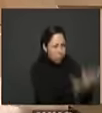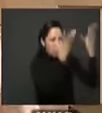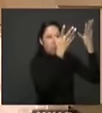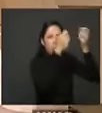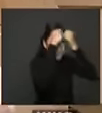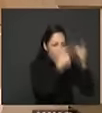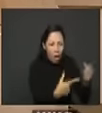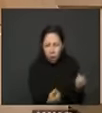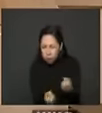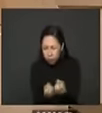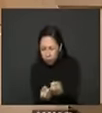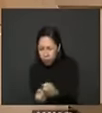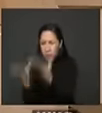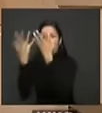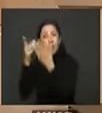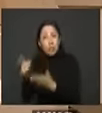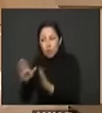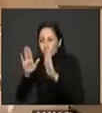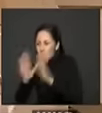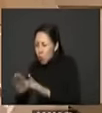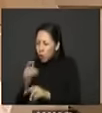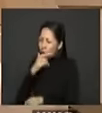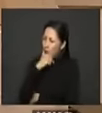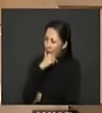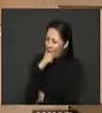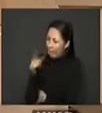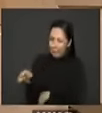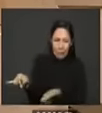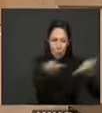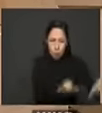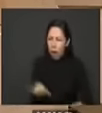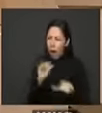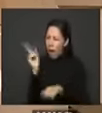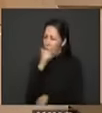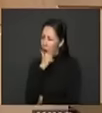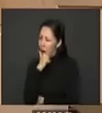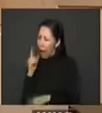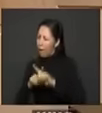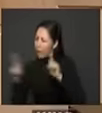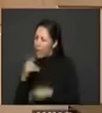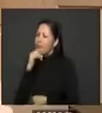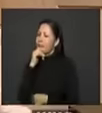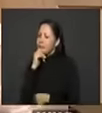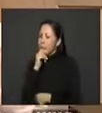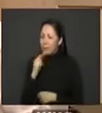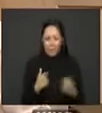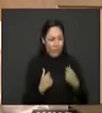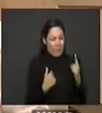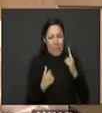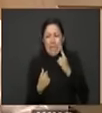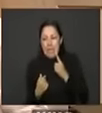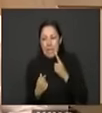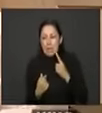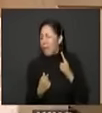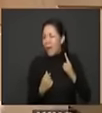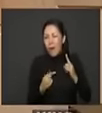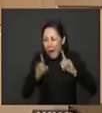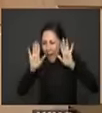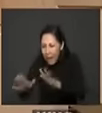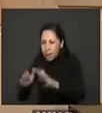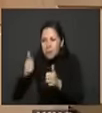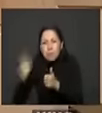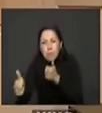y si cada región tiene una particularidad y hay que hacerlo de diferentes maneras hay que hacerlo así o vamos a fracasar